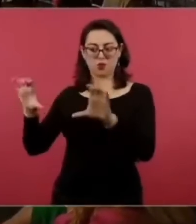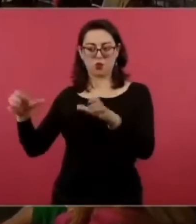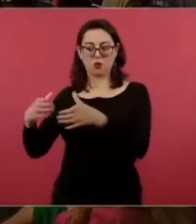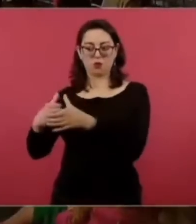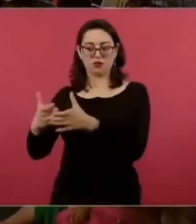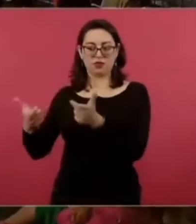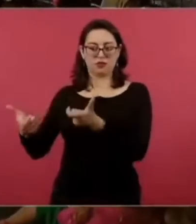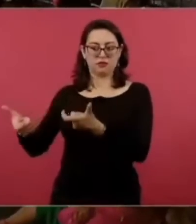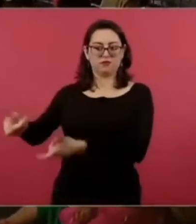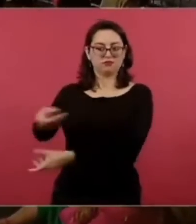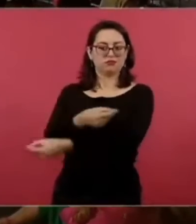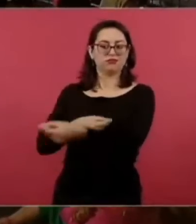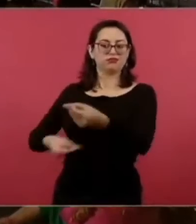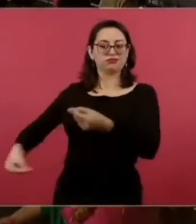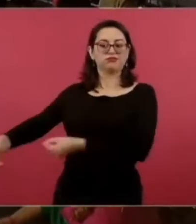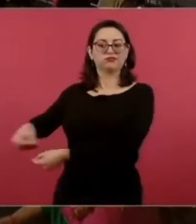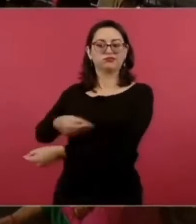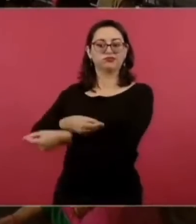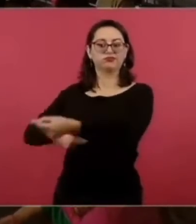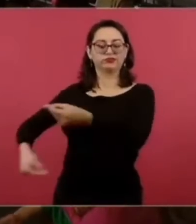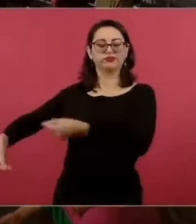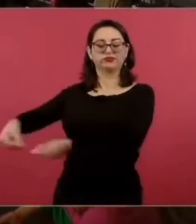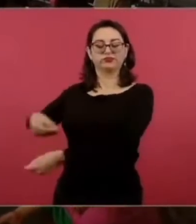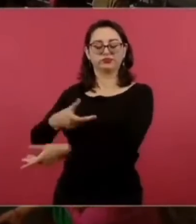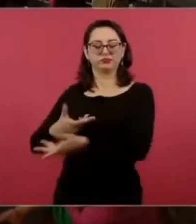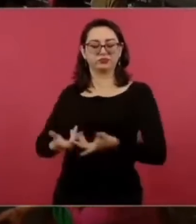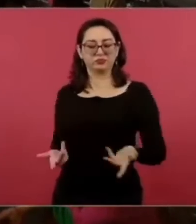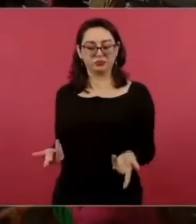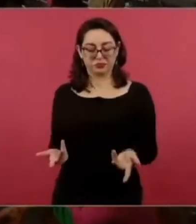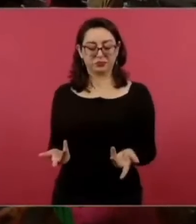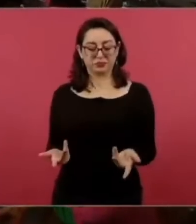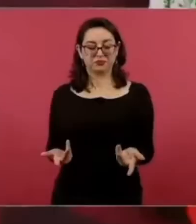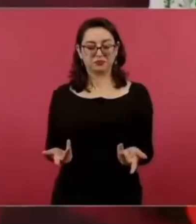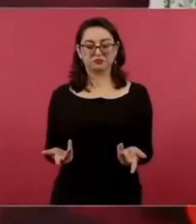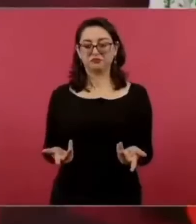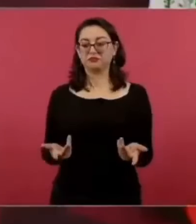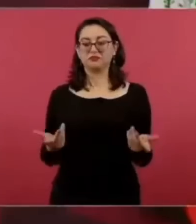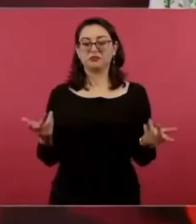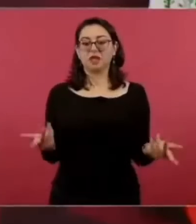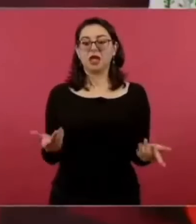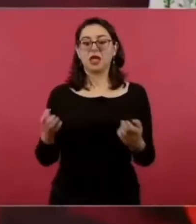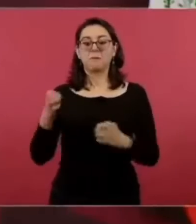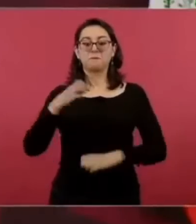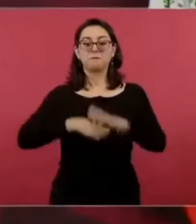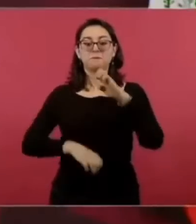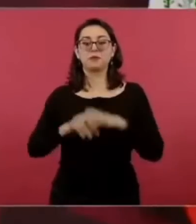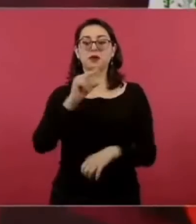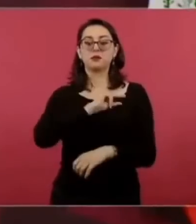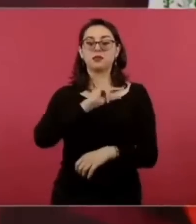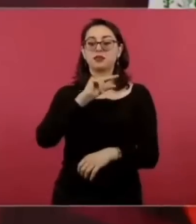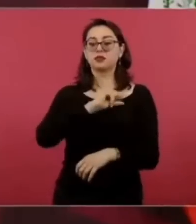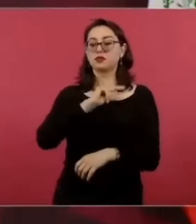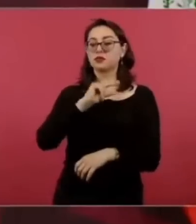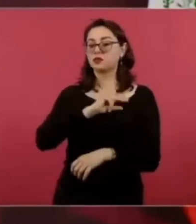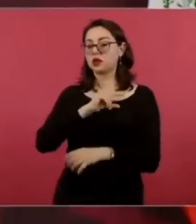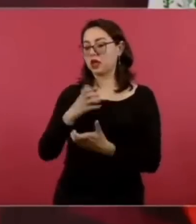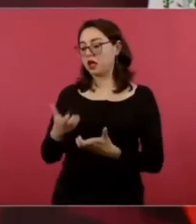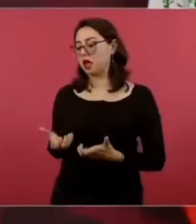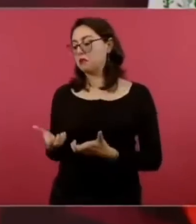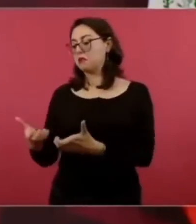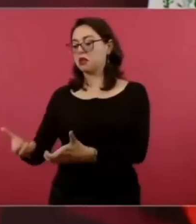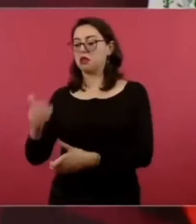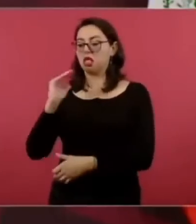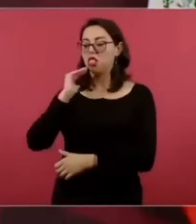en las comunidades en los municipios no es una empresa contratista que llega y hace un camino ahí mal hecho